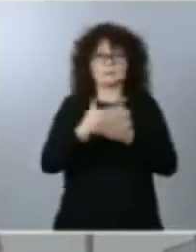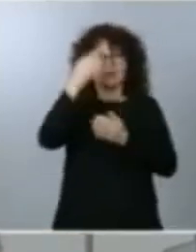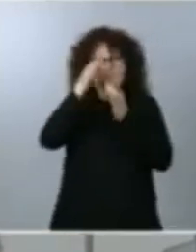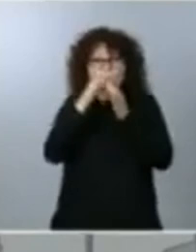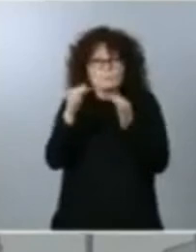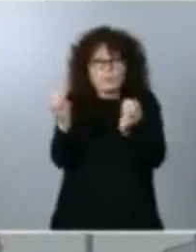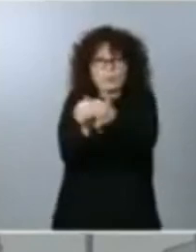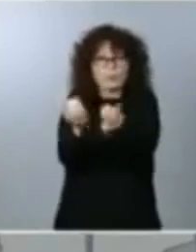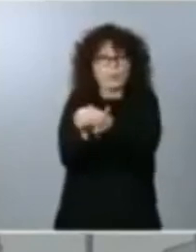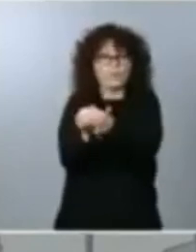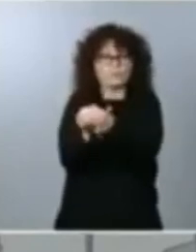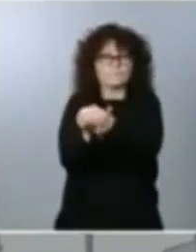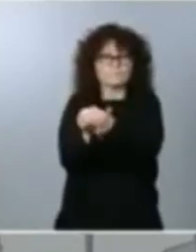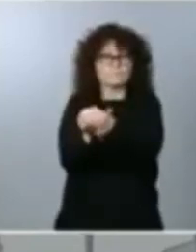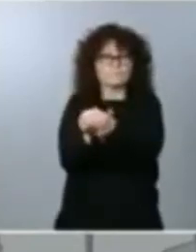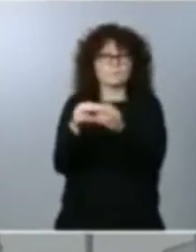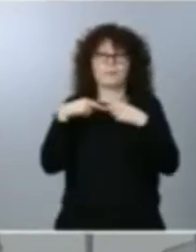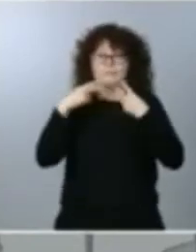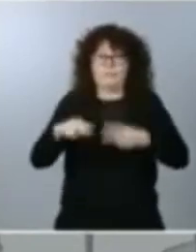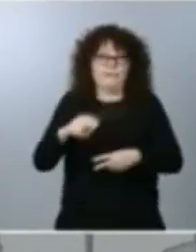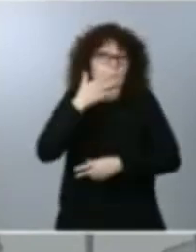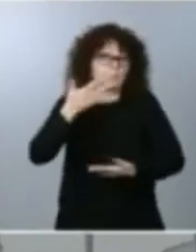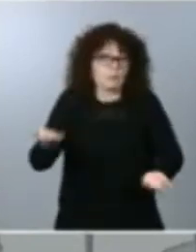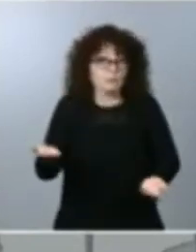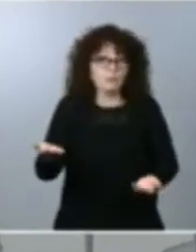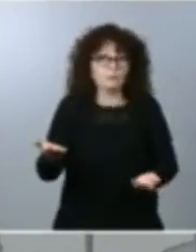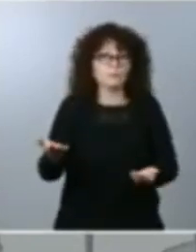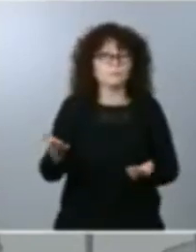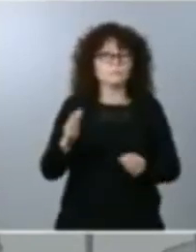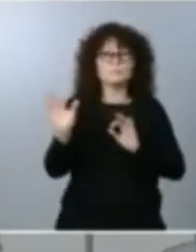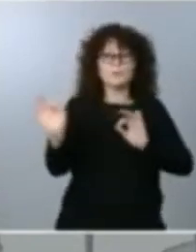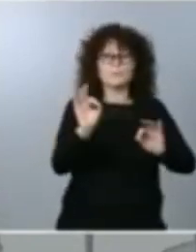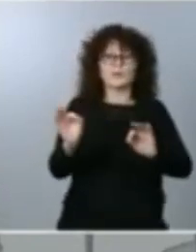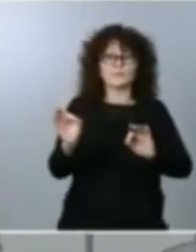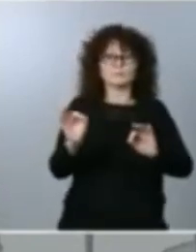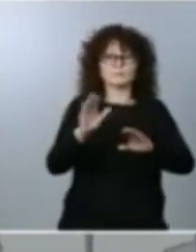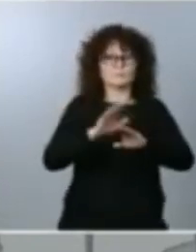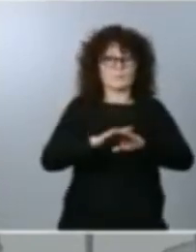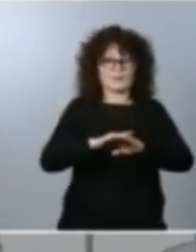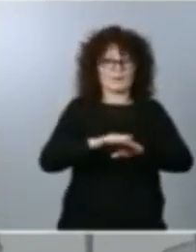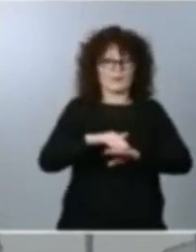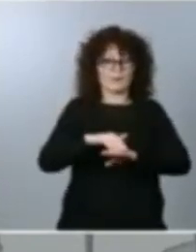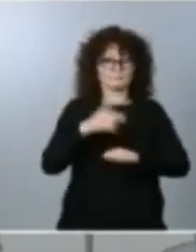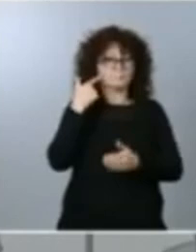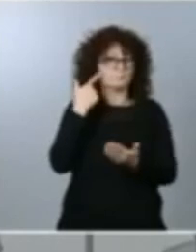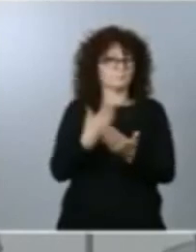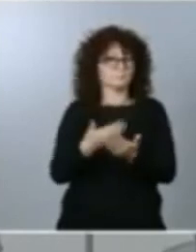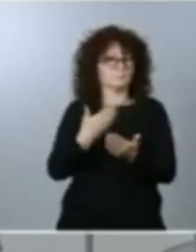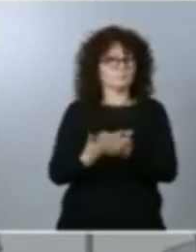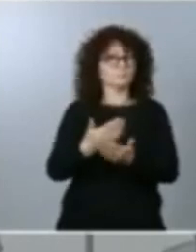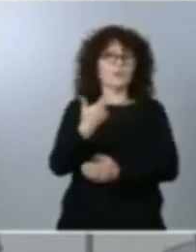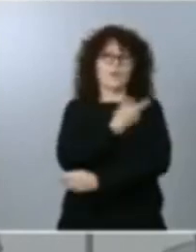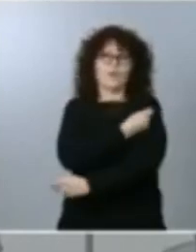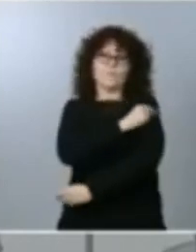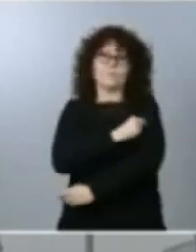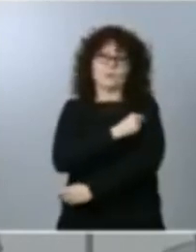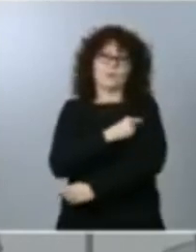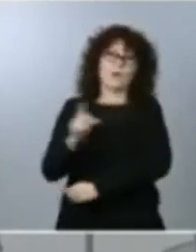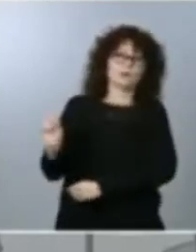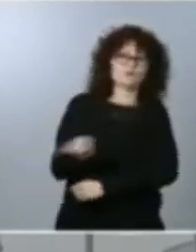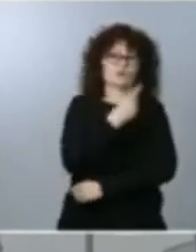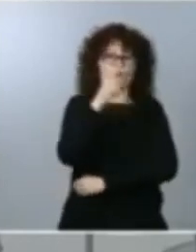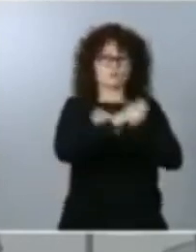Lleida preparados precisamente para poder garantizar esa vacunación a todos los ciudadanos y ciudadanas que libremente